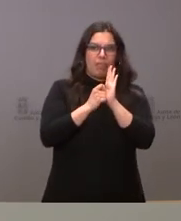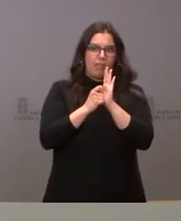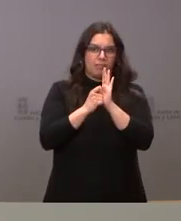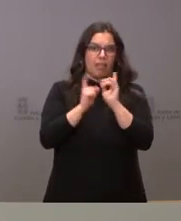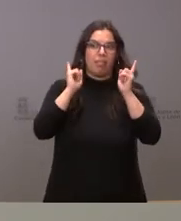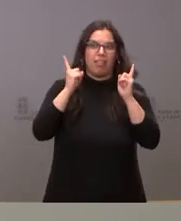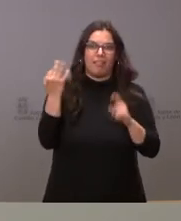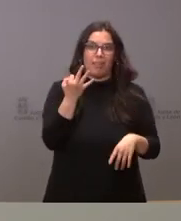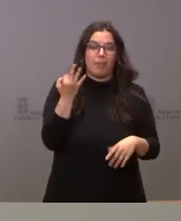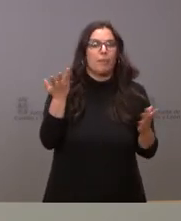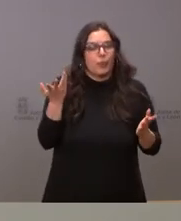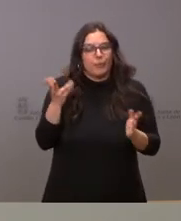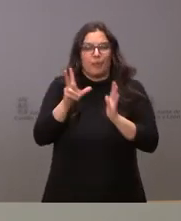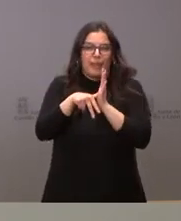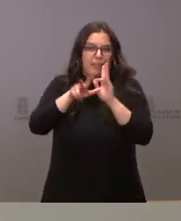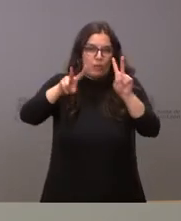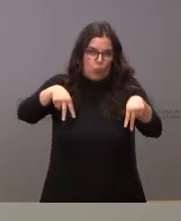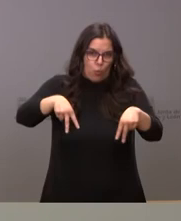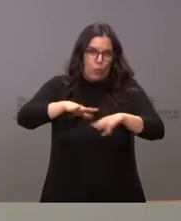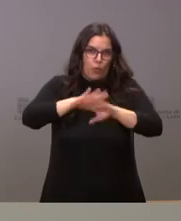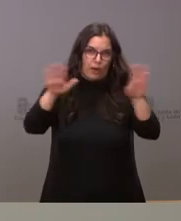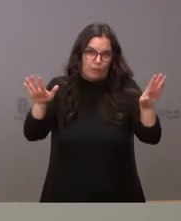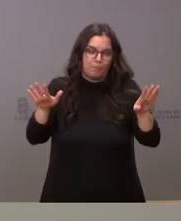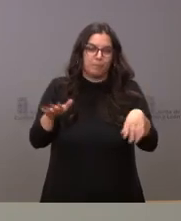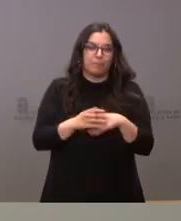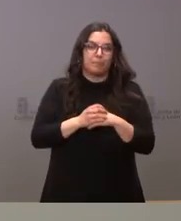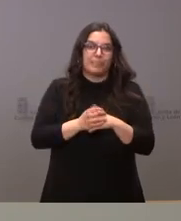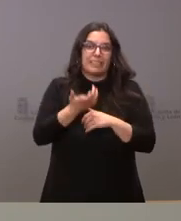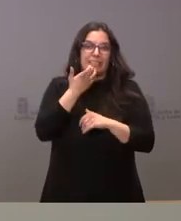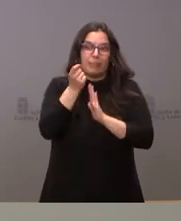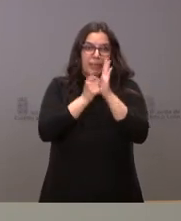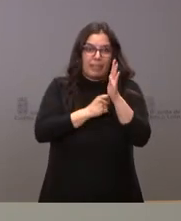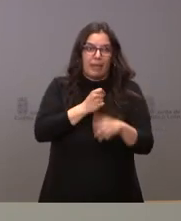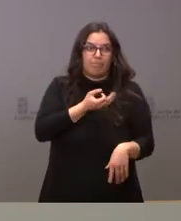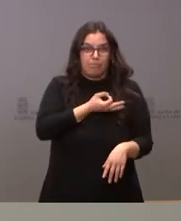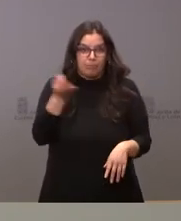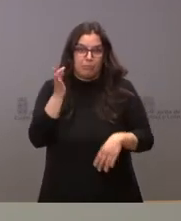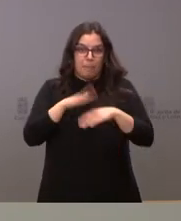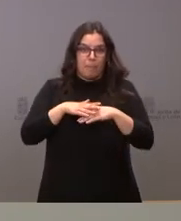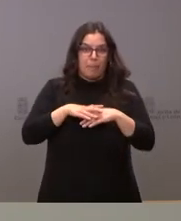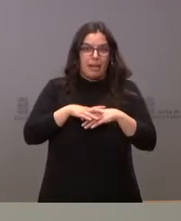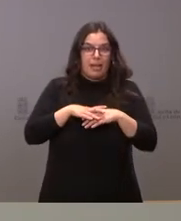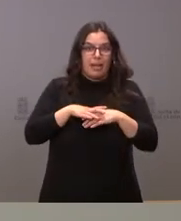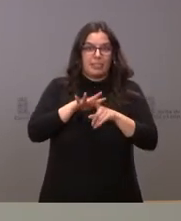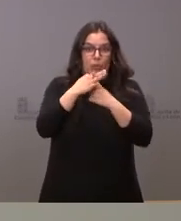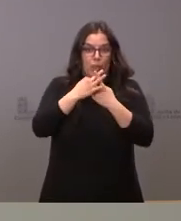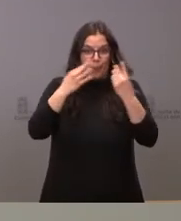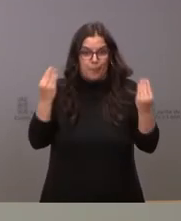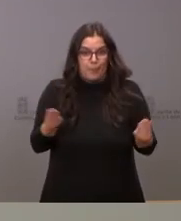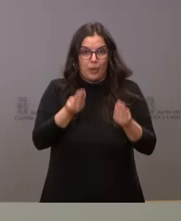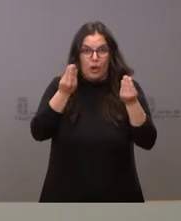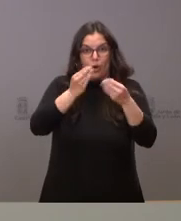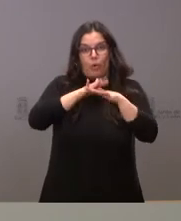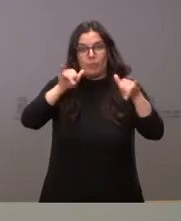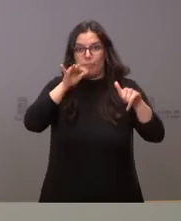pero nunca es tarde si las que se tomaran fueran las necesarias para ir reconduciendo la situación de incremento de precios que tanto